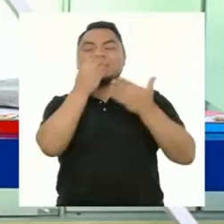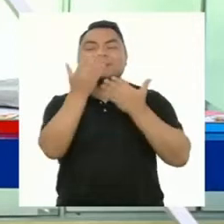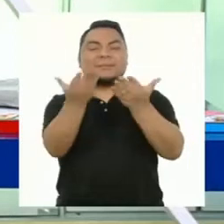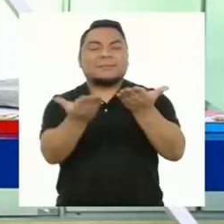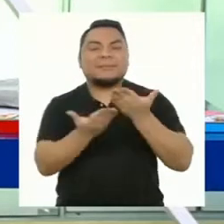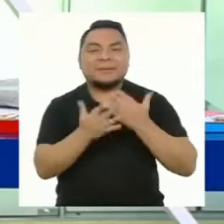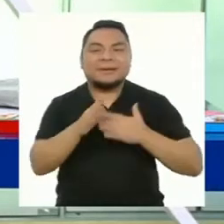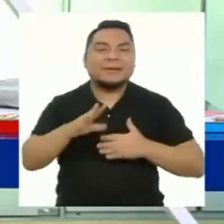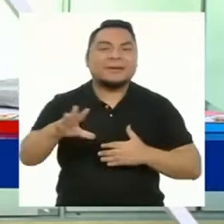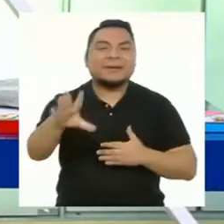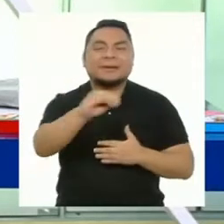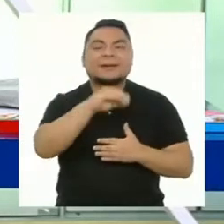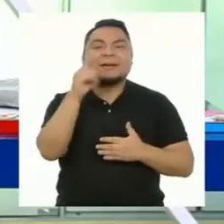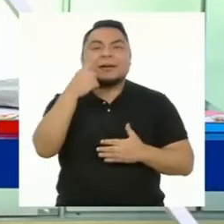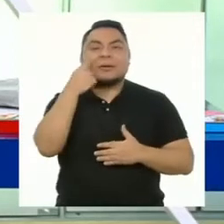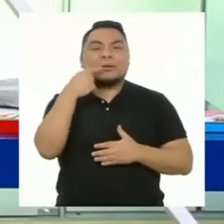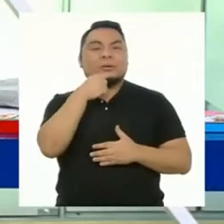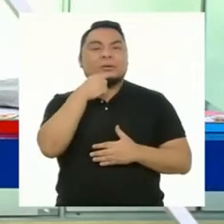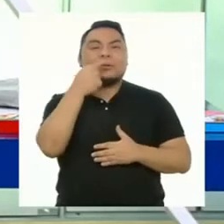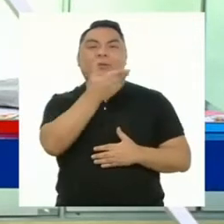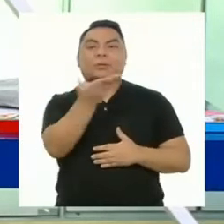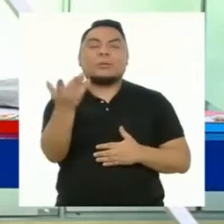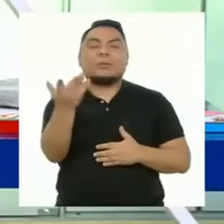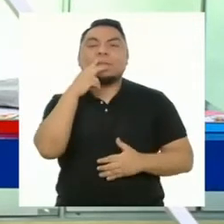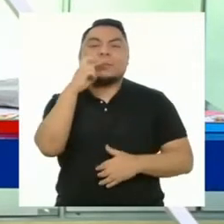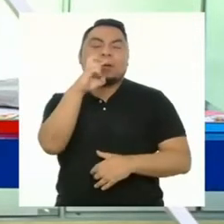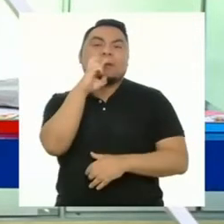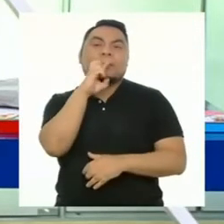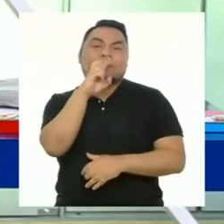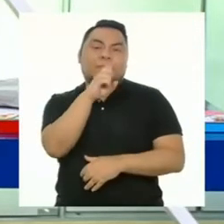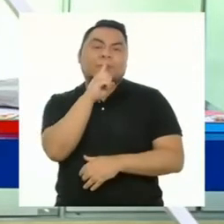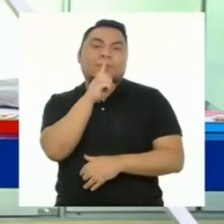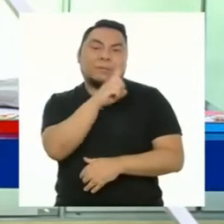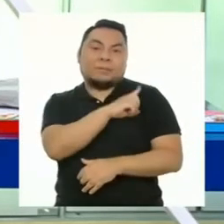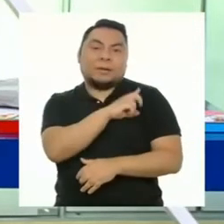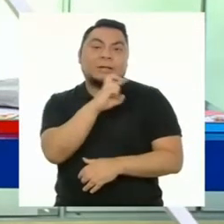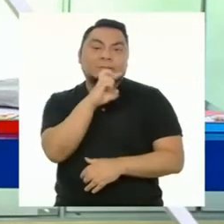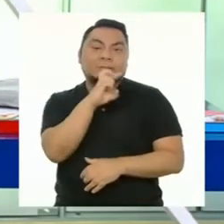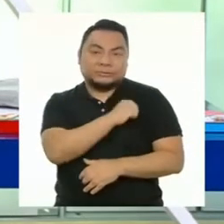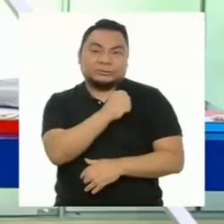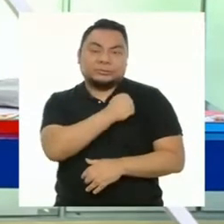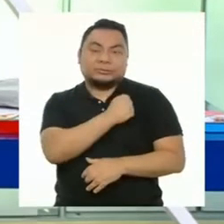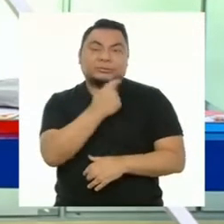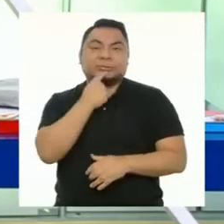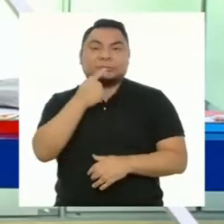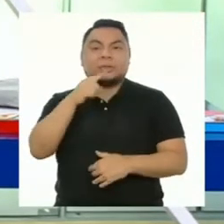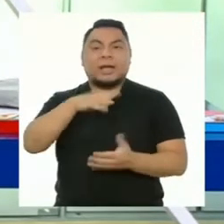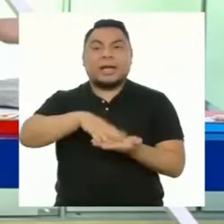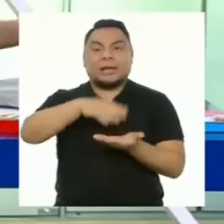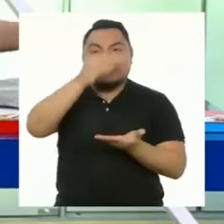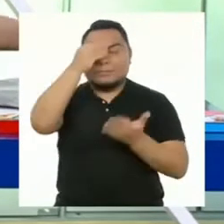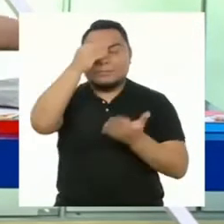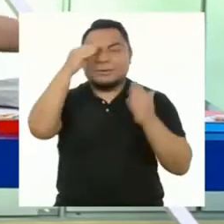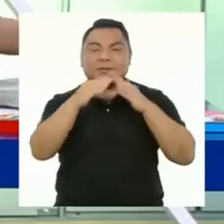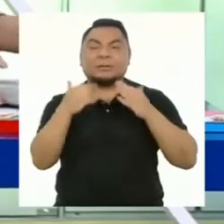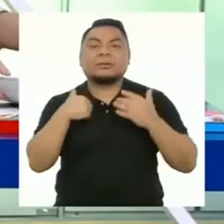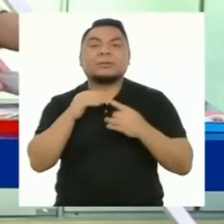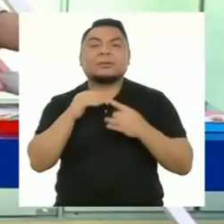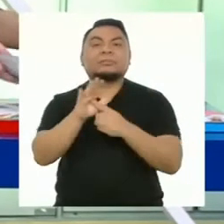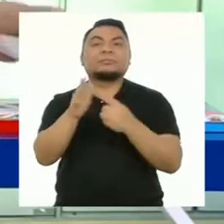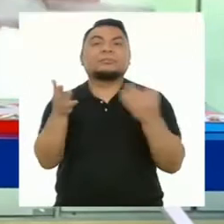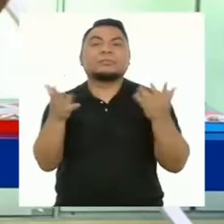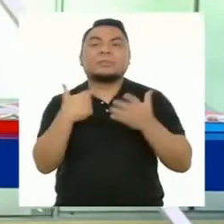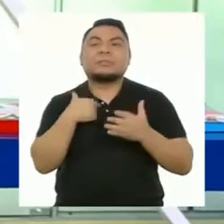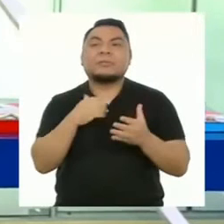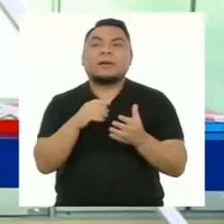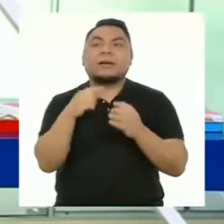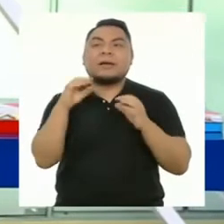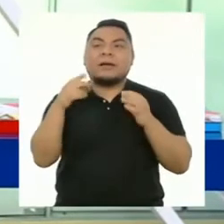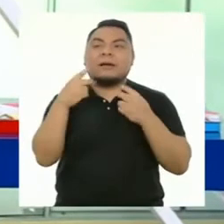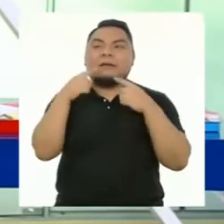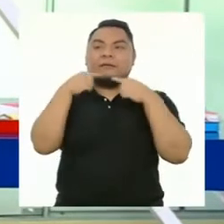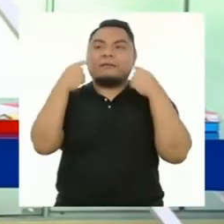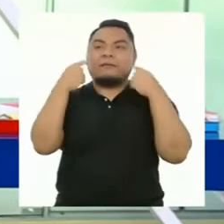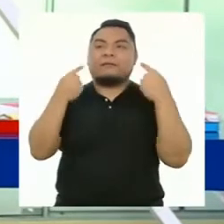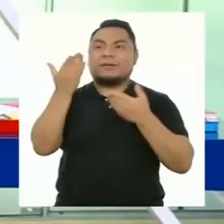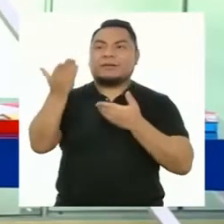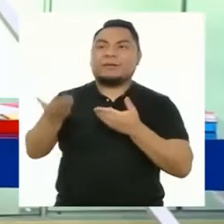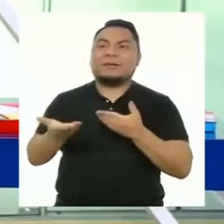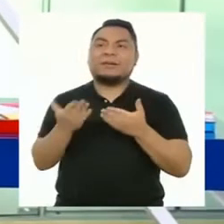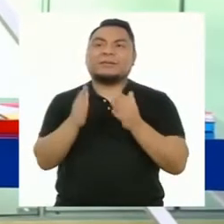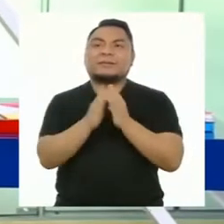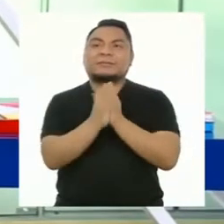Bienvenidos y bienvenidos chicas y chicos de primero de secundaria a Aprendo en Casa. Les presento a mi famoso